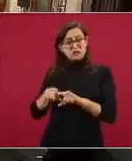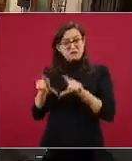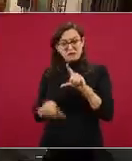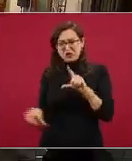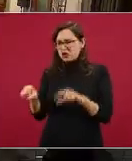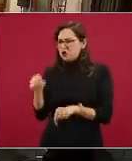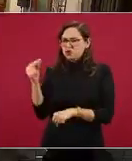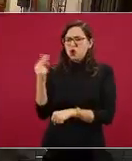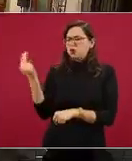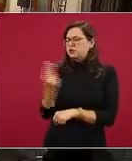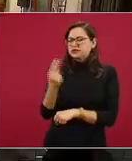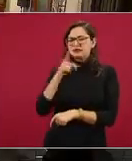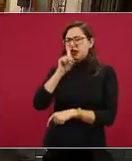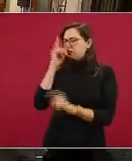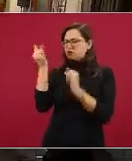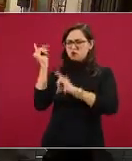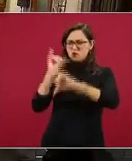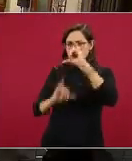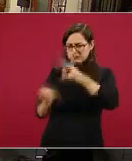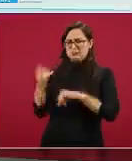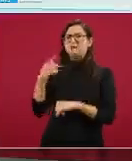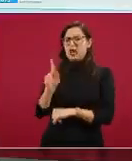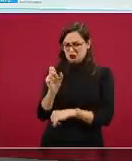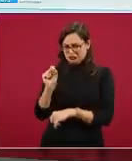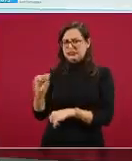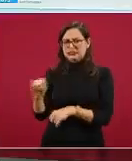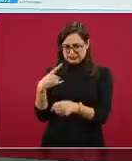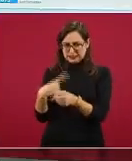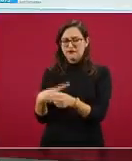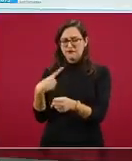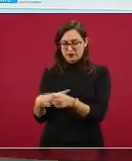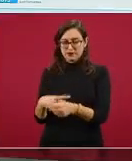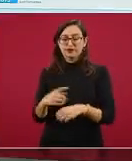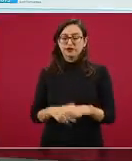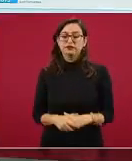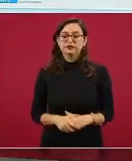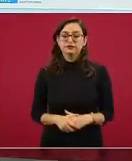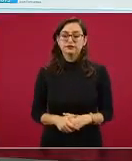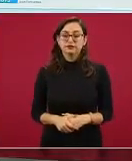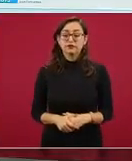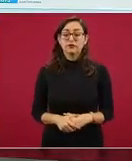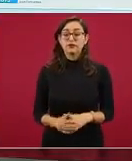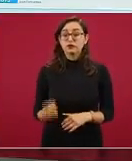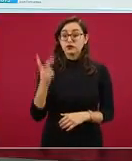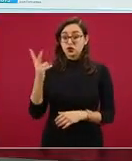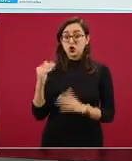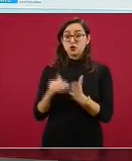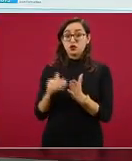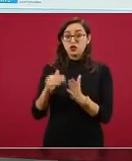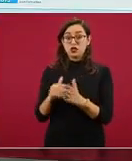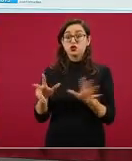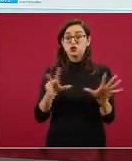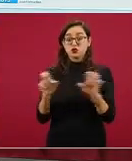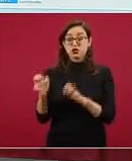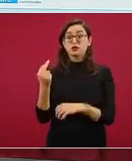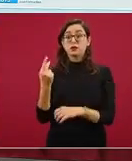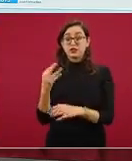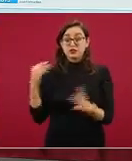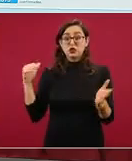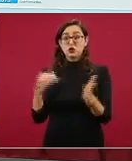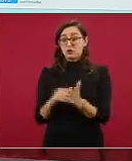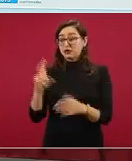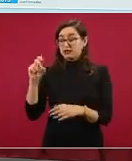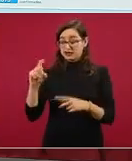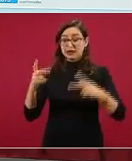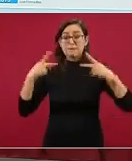no se le haya tomado una muestra para confirmar. De estas dos millones ochocientas veinticinco mil y treinta personas, tenemos